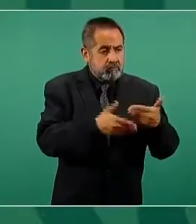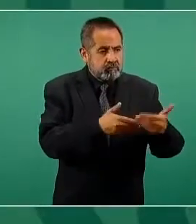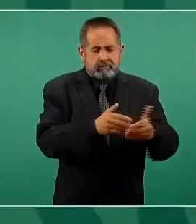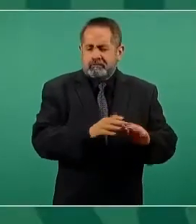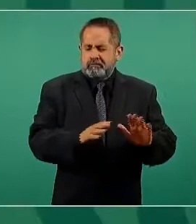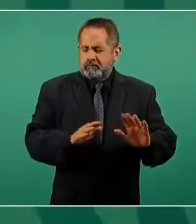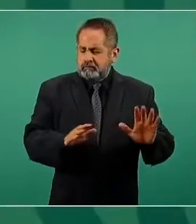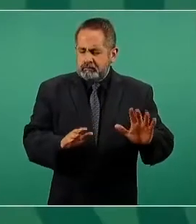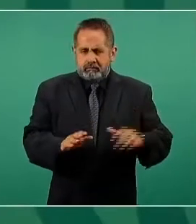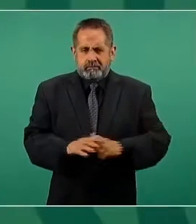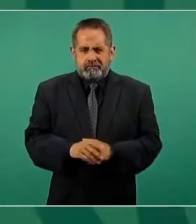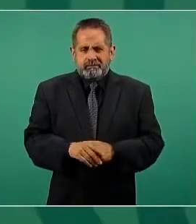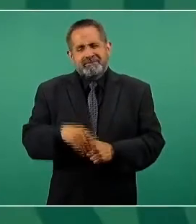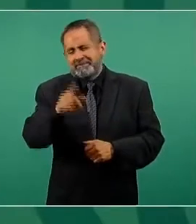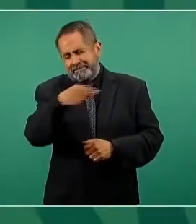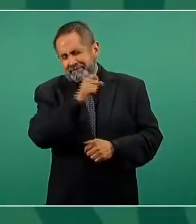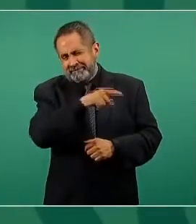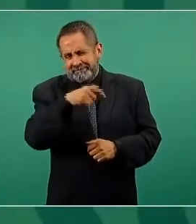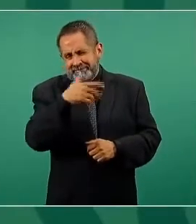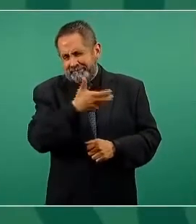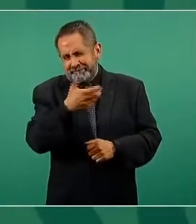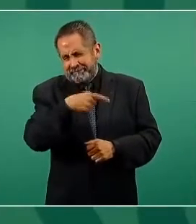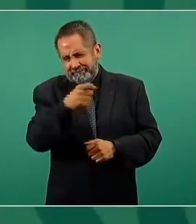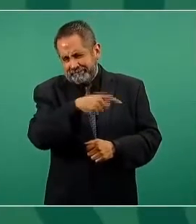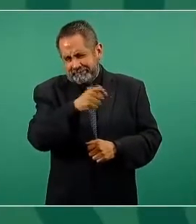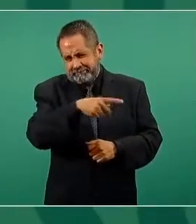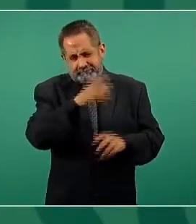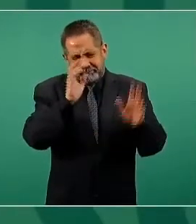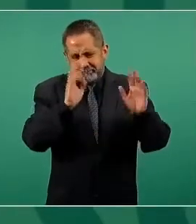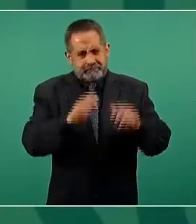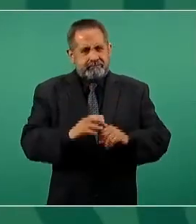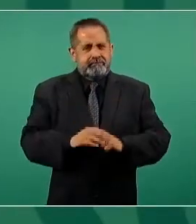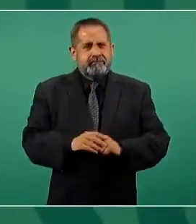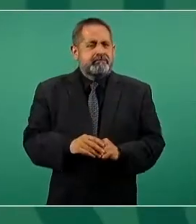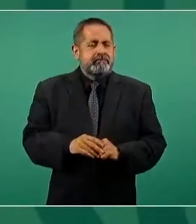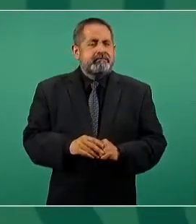como lo hacen, de manera